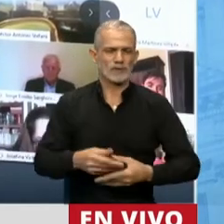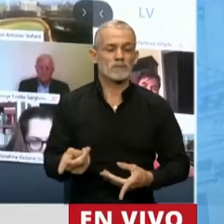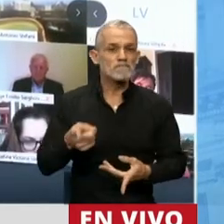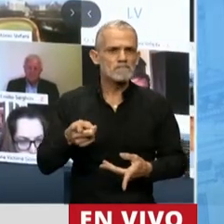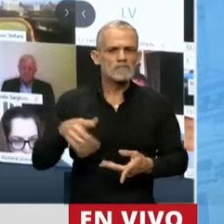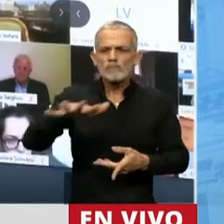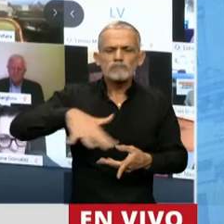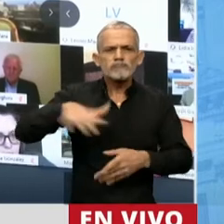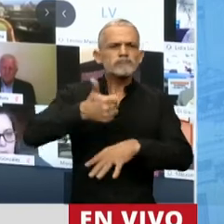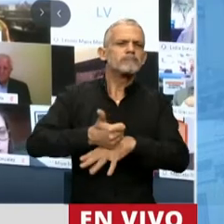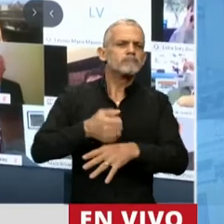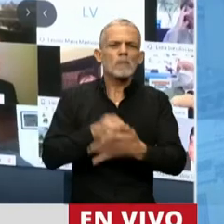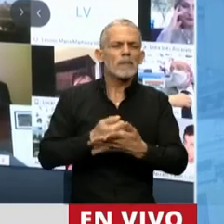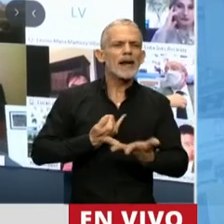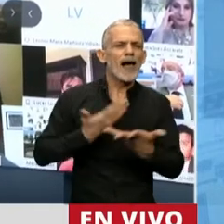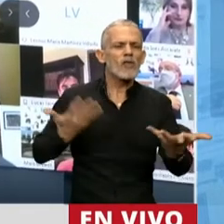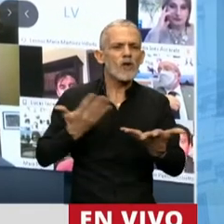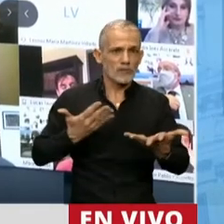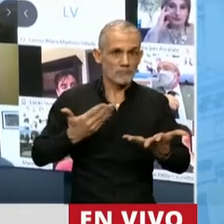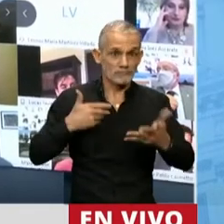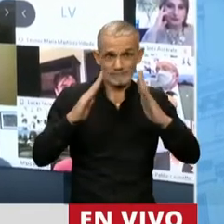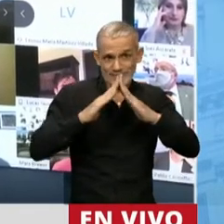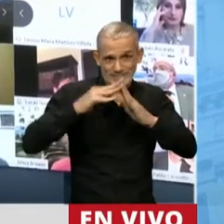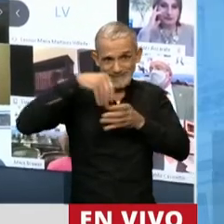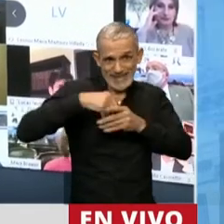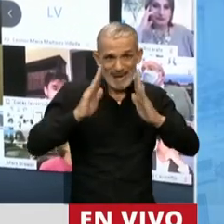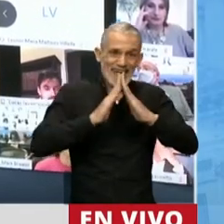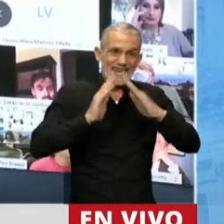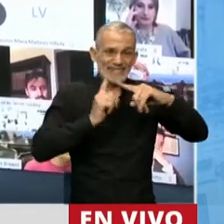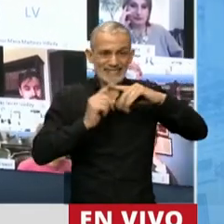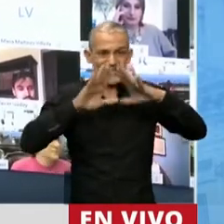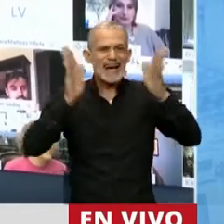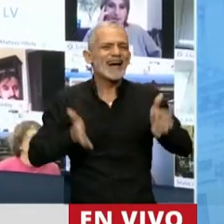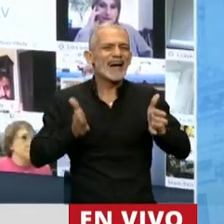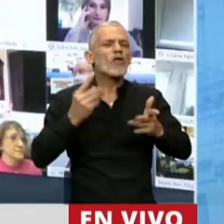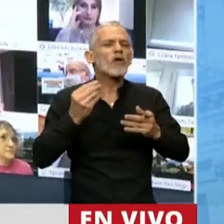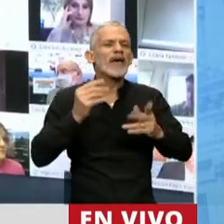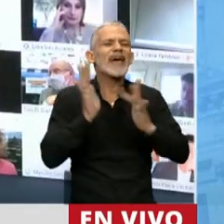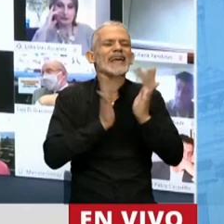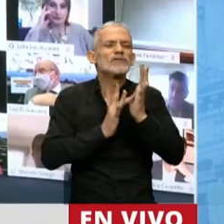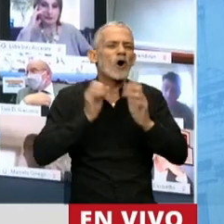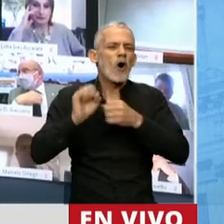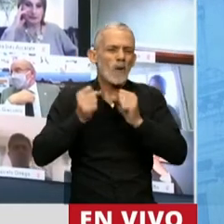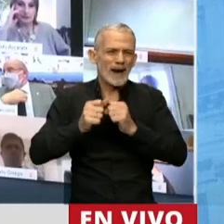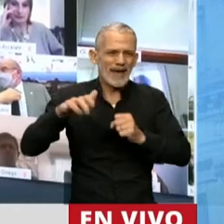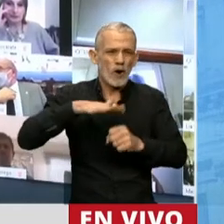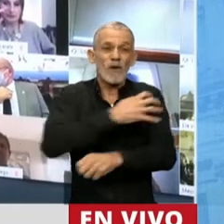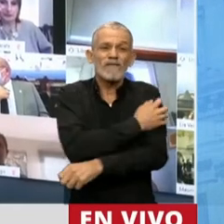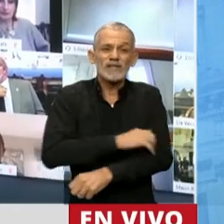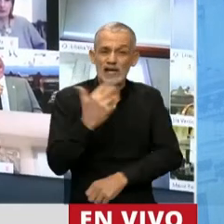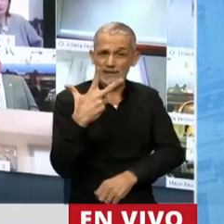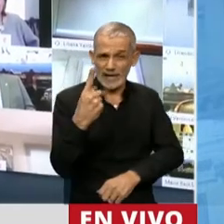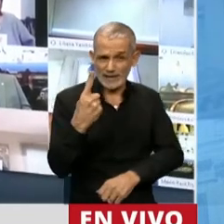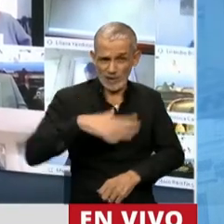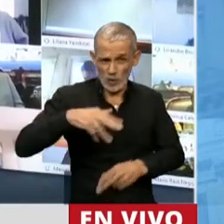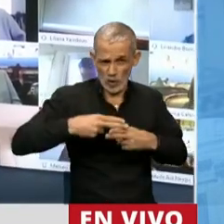Su lugar de batalla fue una parroquia, la parroquia de Cristo Obrero en la Villa 31.